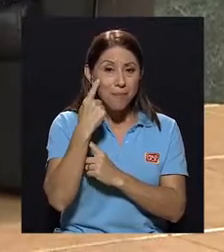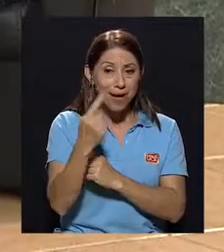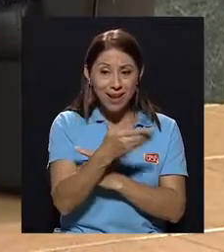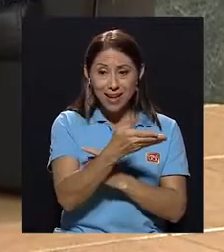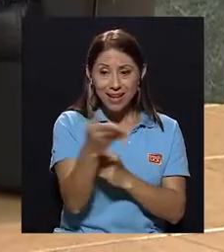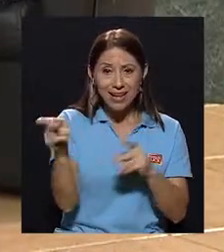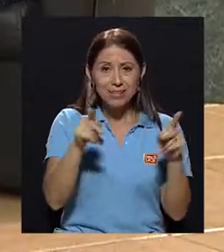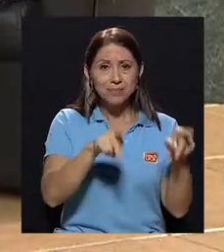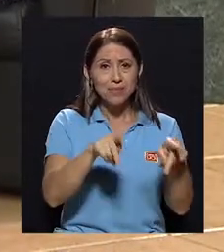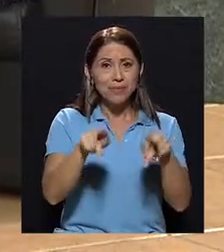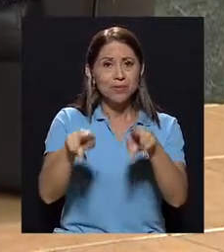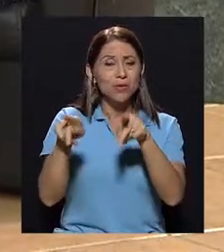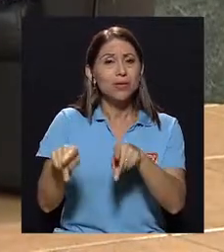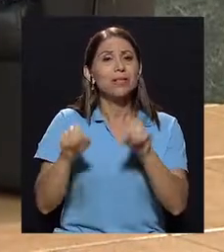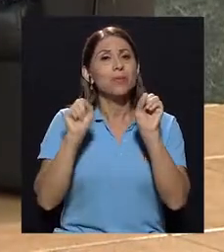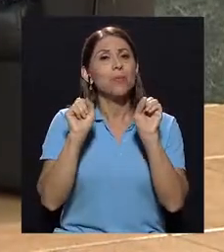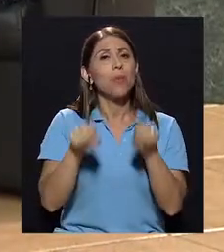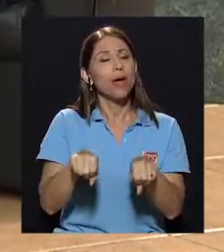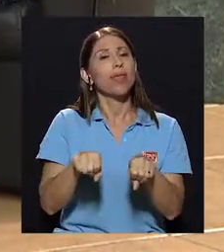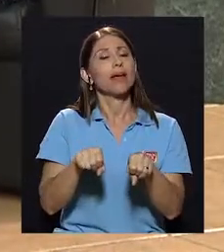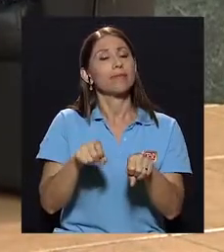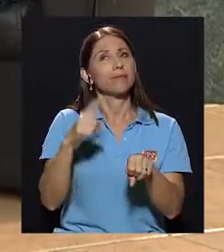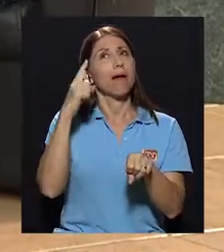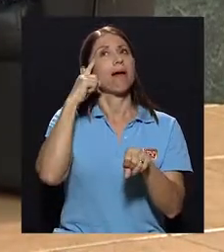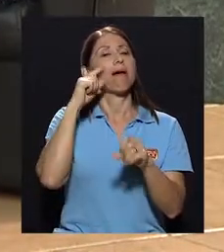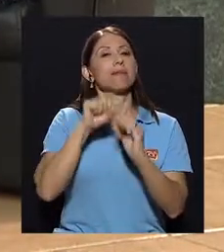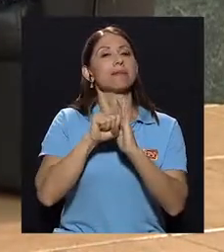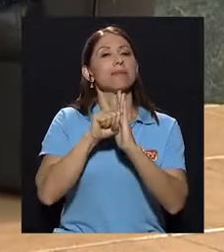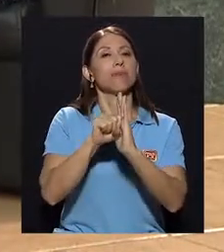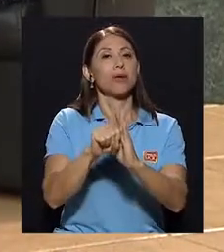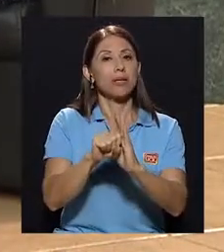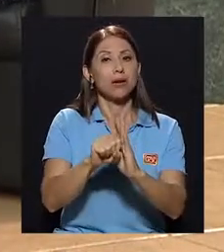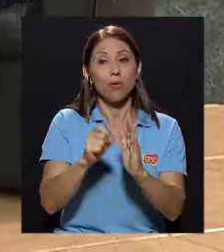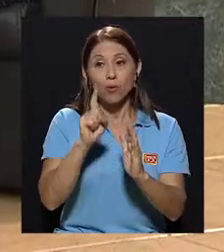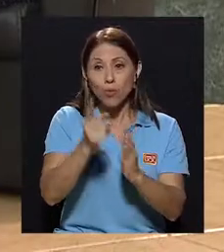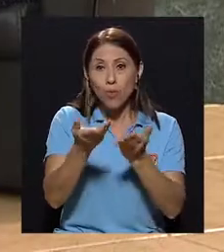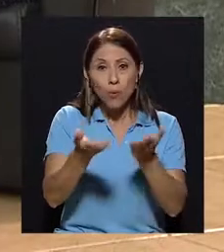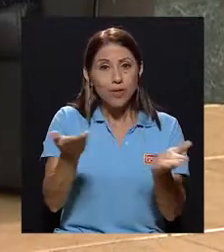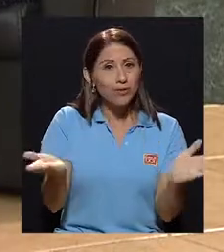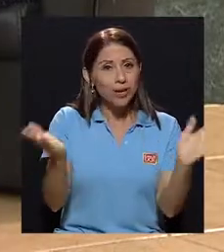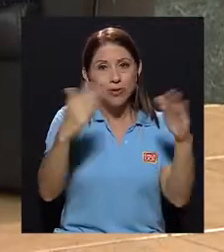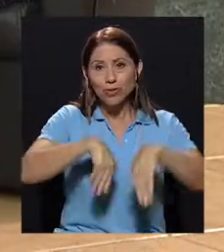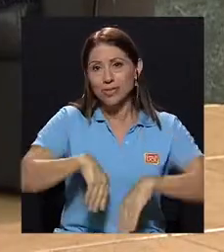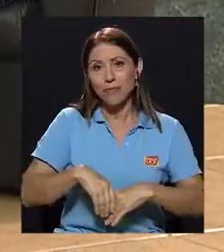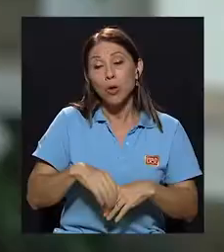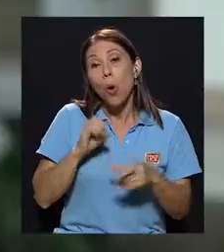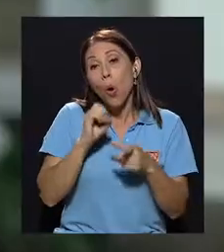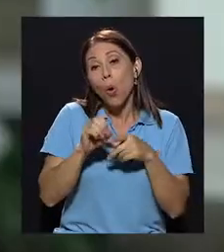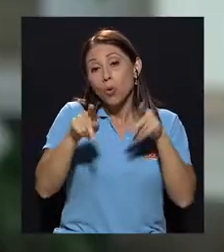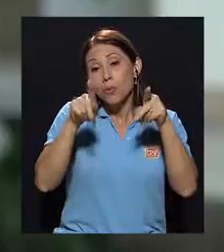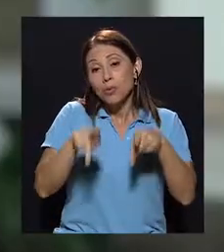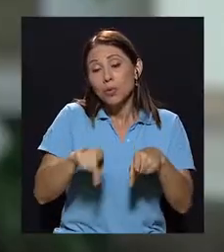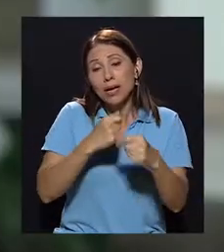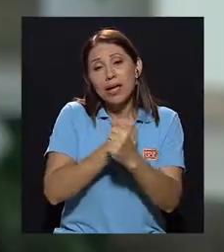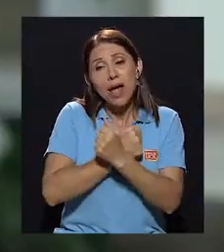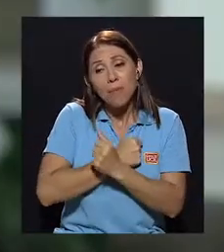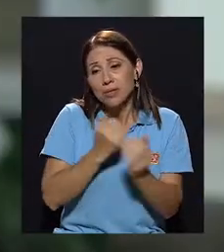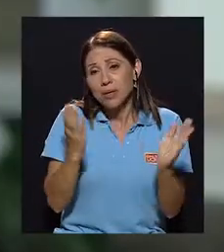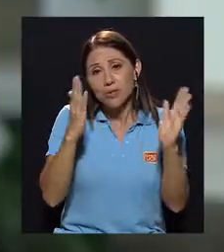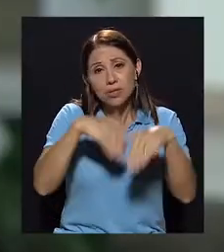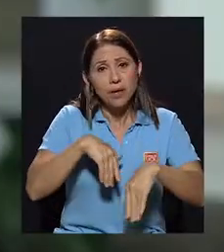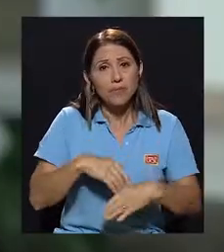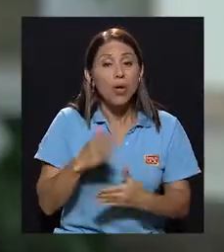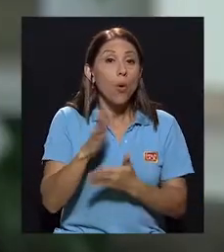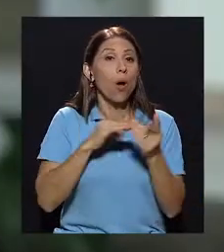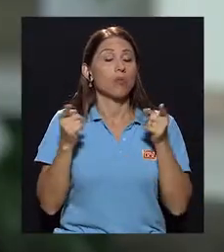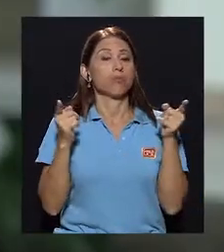simbolizar cuando un objeto ya no está, cuando una persona amada, cuando algún evento ha